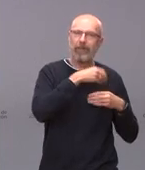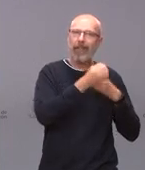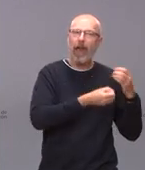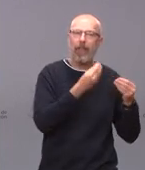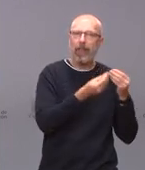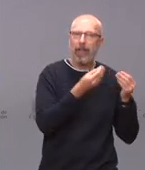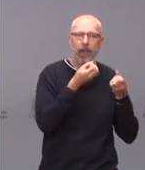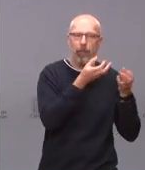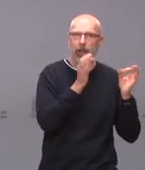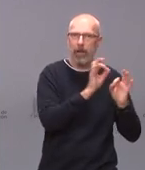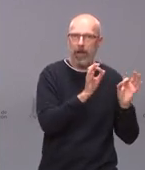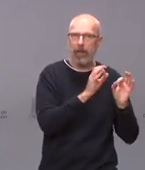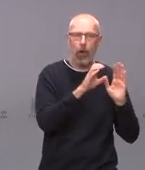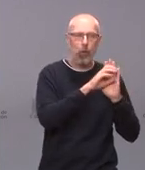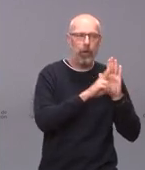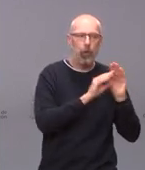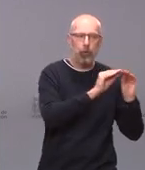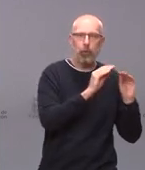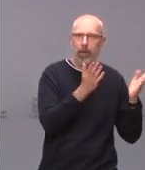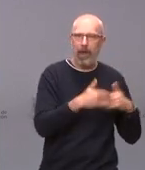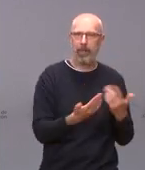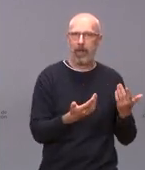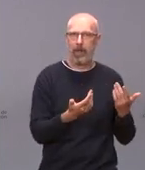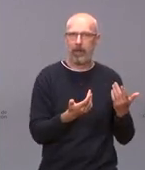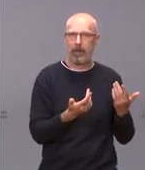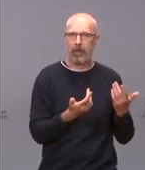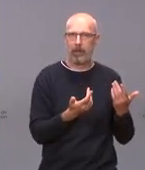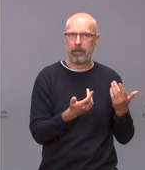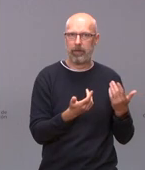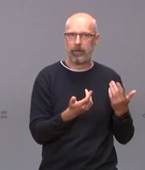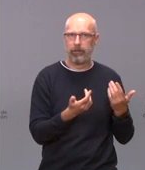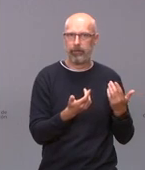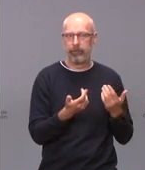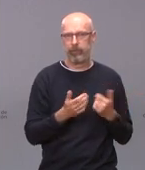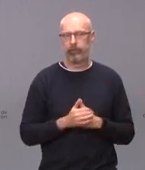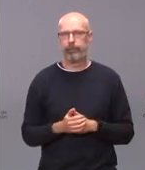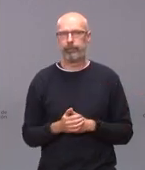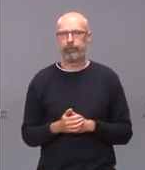que no conocemos ese mérito y capacidad al que siempre hace referencia ciudadanos gracias